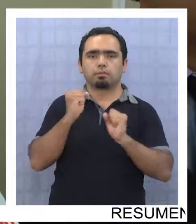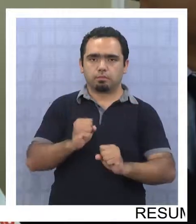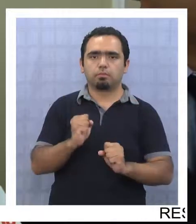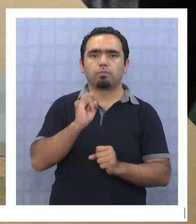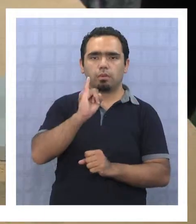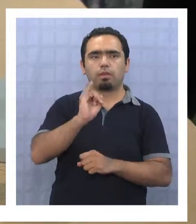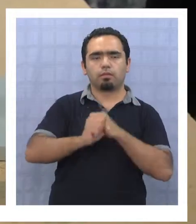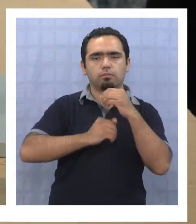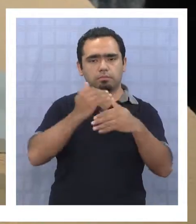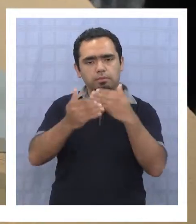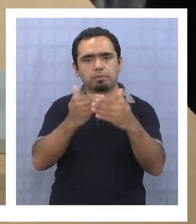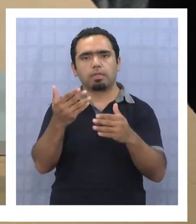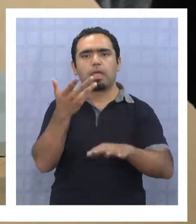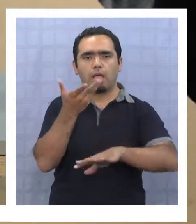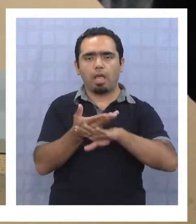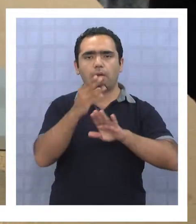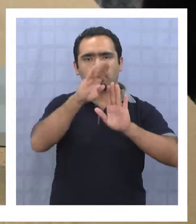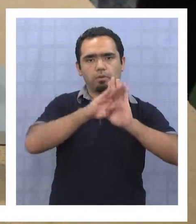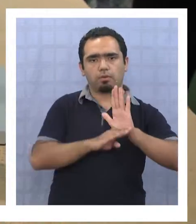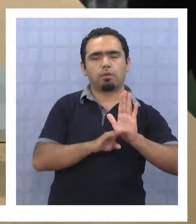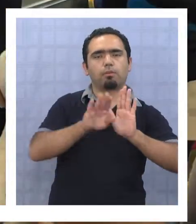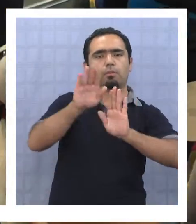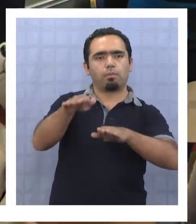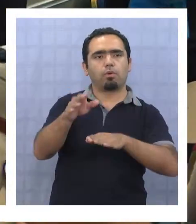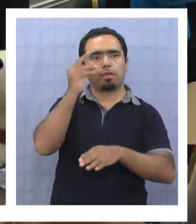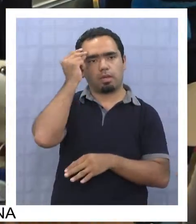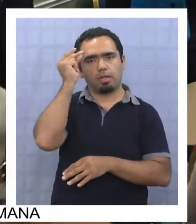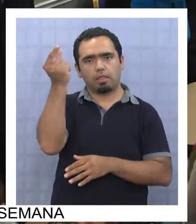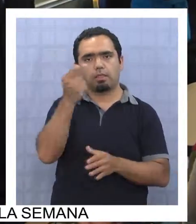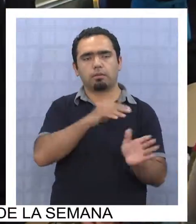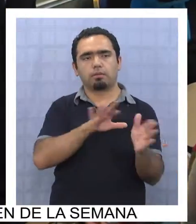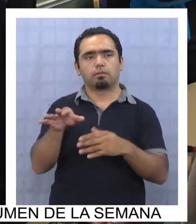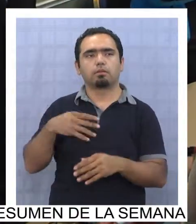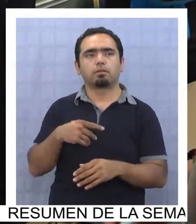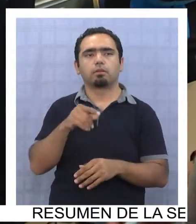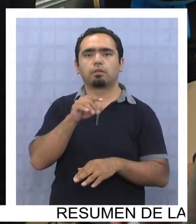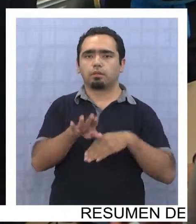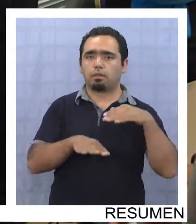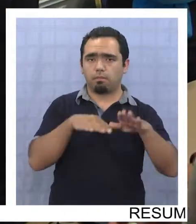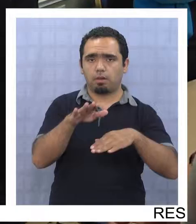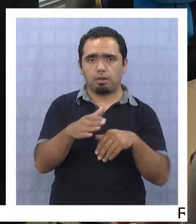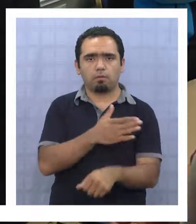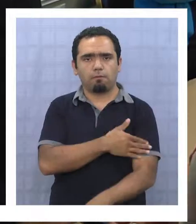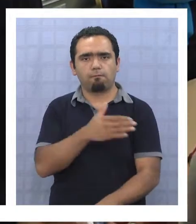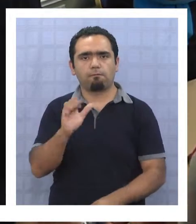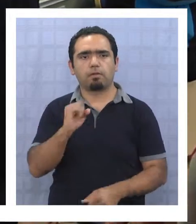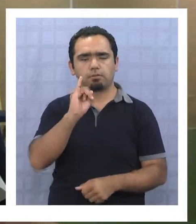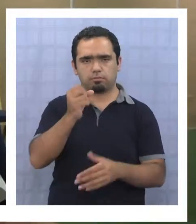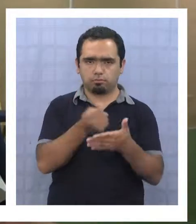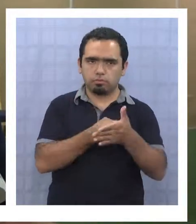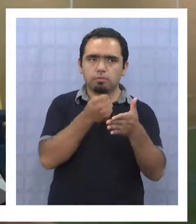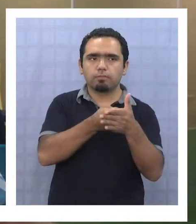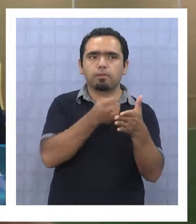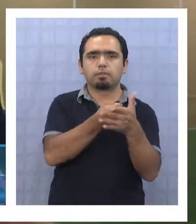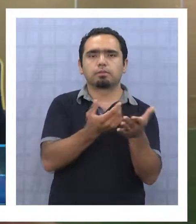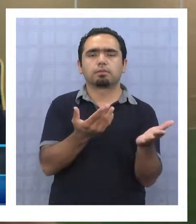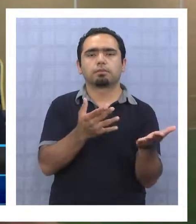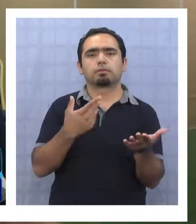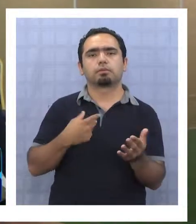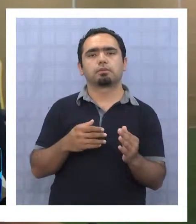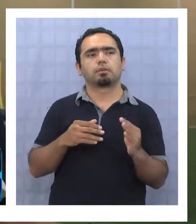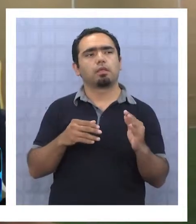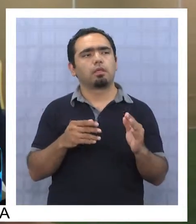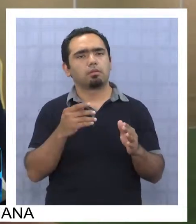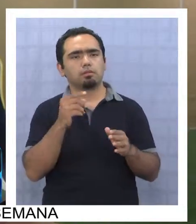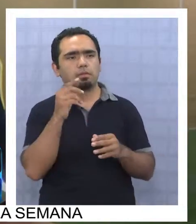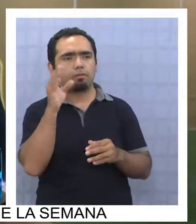puede, que hay programas del Gobierno que sí apoyan a las ideas como estas. Caminar con fe y la perseverancia, de golpear